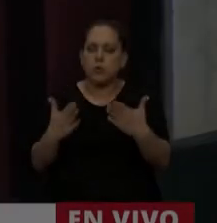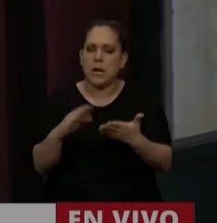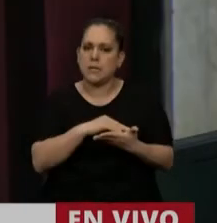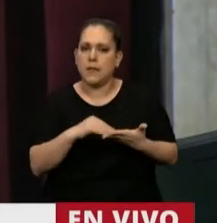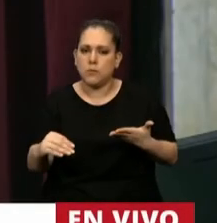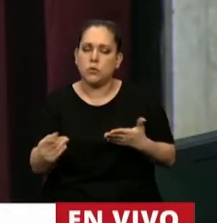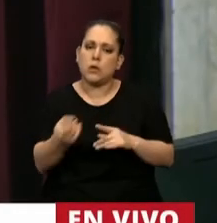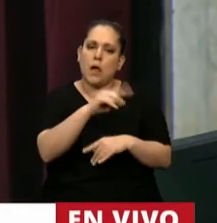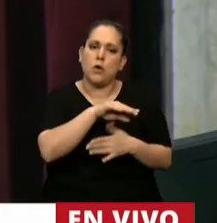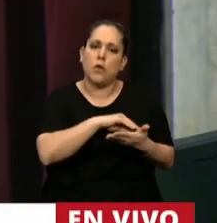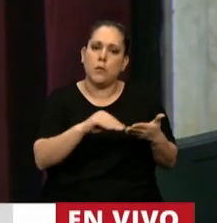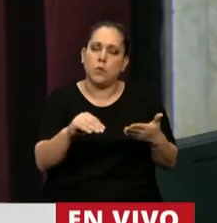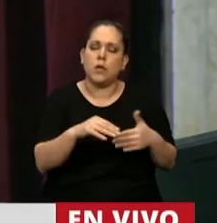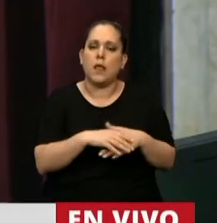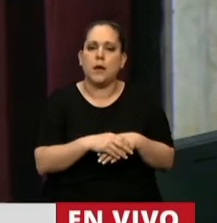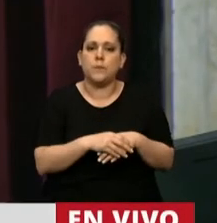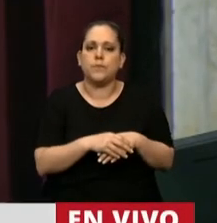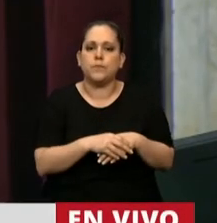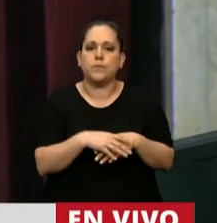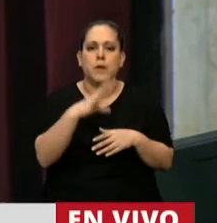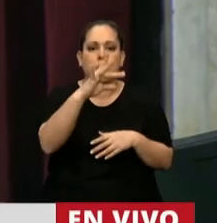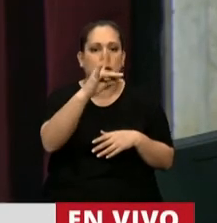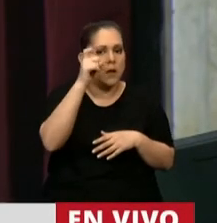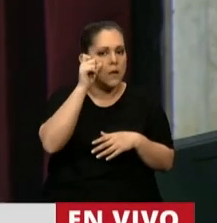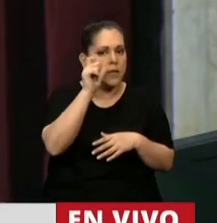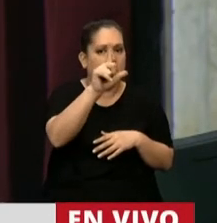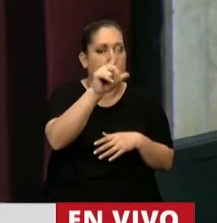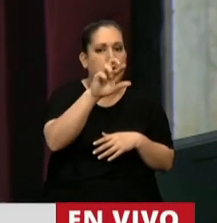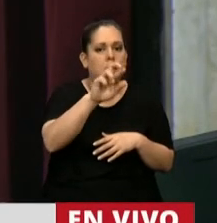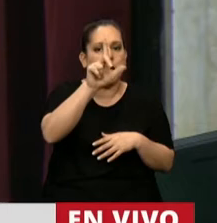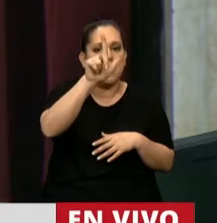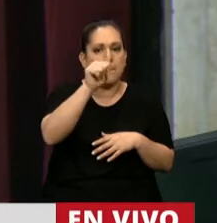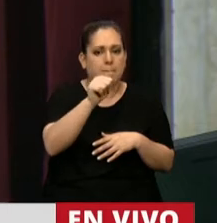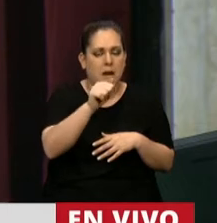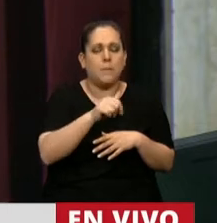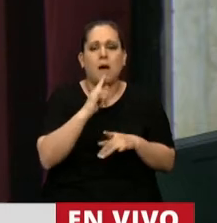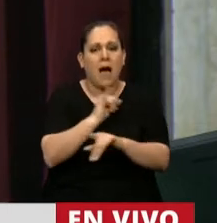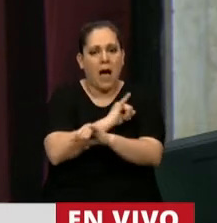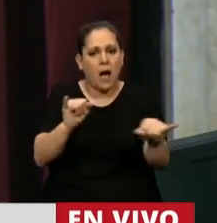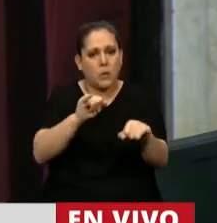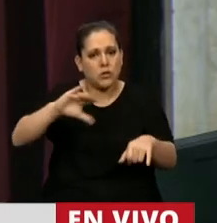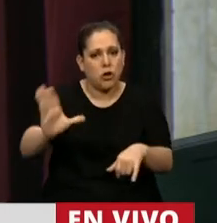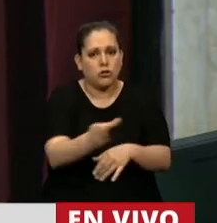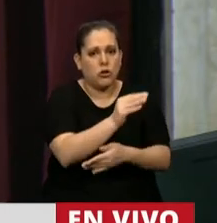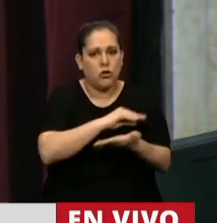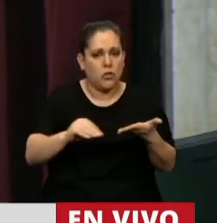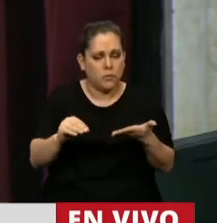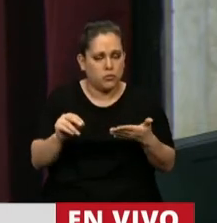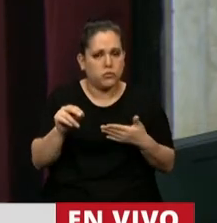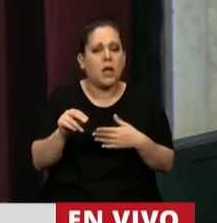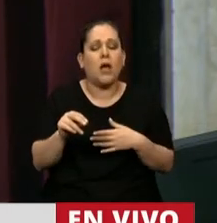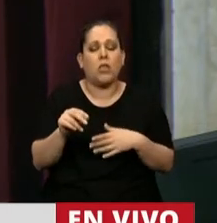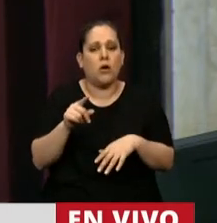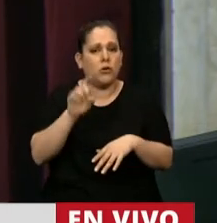Tiene la palabra la diputada Romina del Pla. Le aviso a todos los diputados que